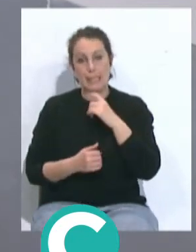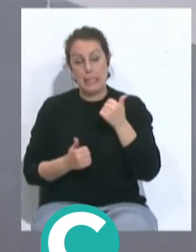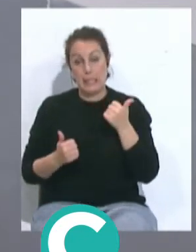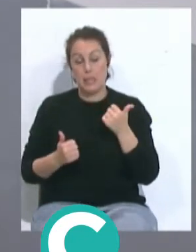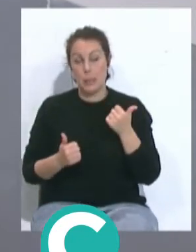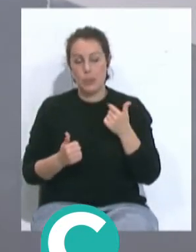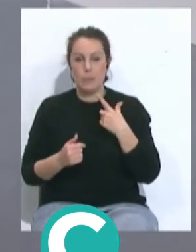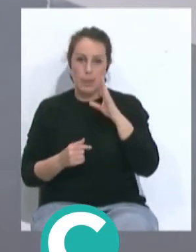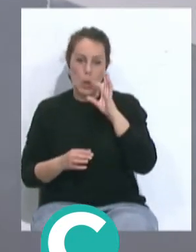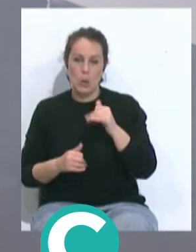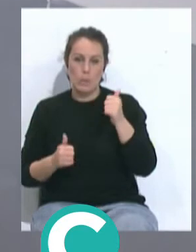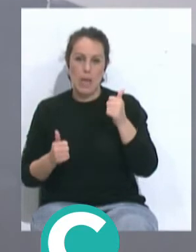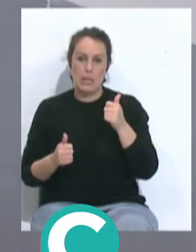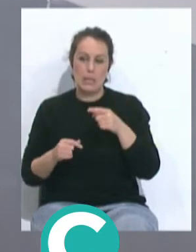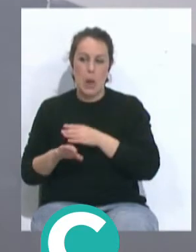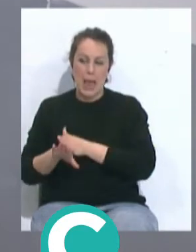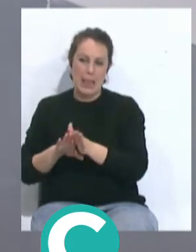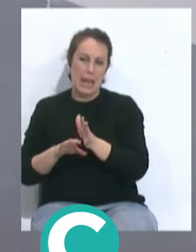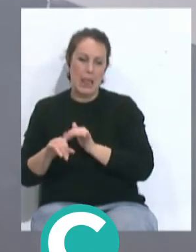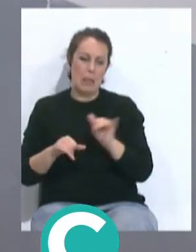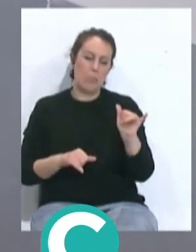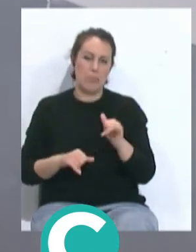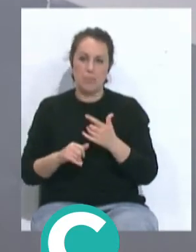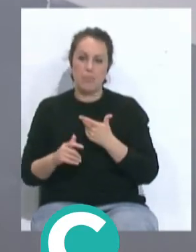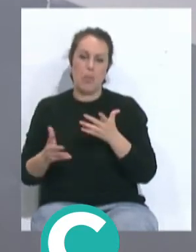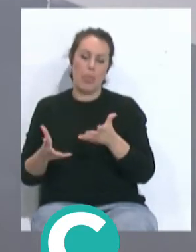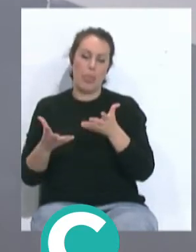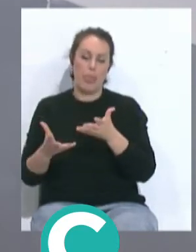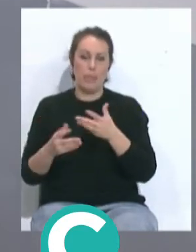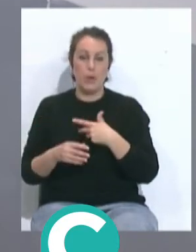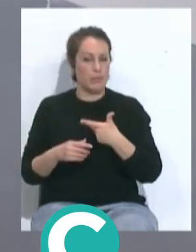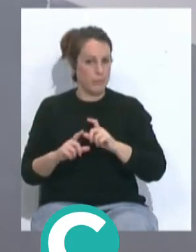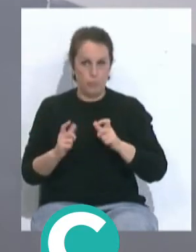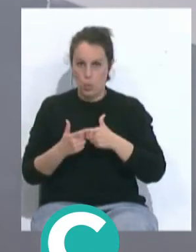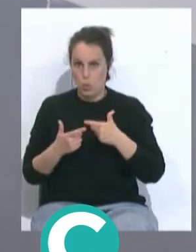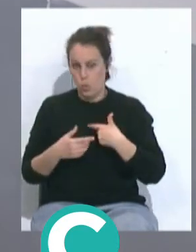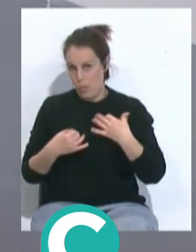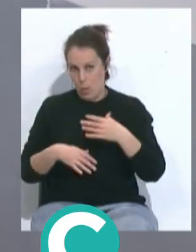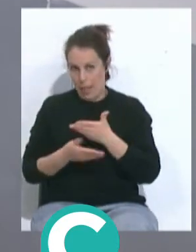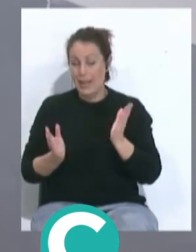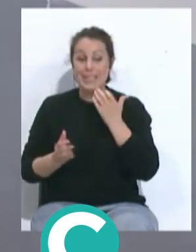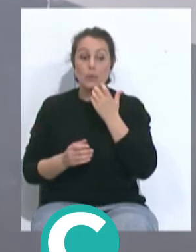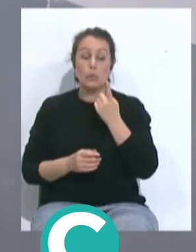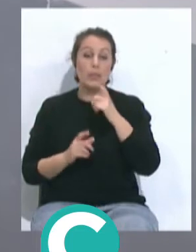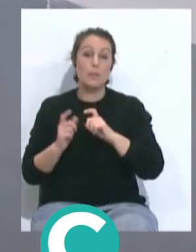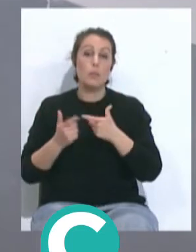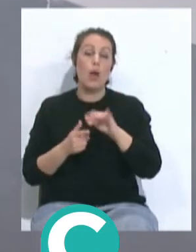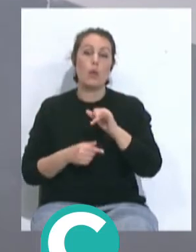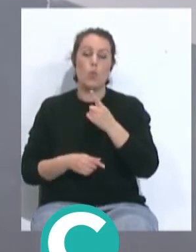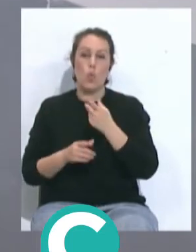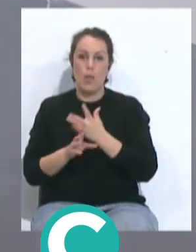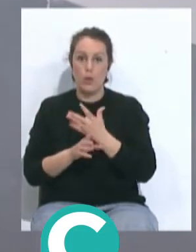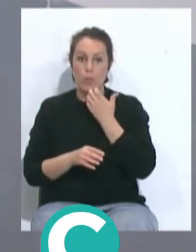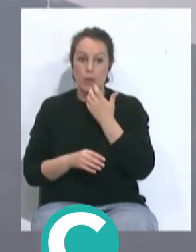son más peligrosos que los saques laterales pero claro, eso en cualquier equipo normal pero si un equipo tiene a un jugador